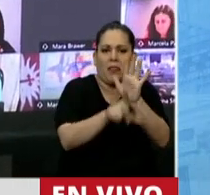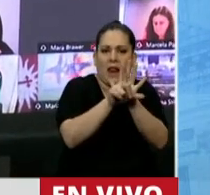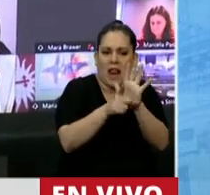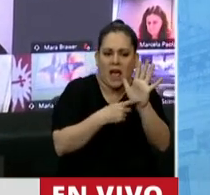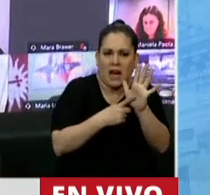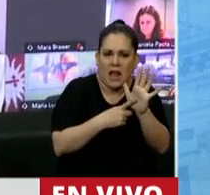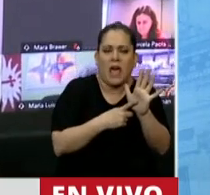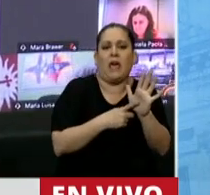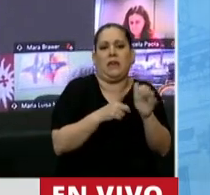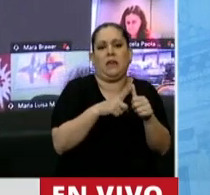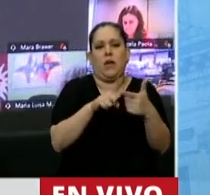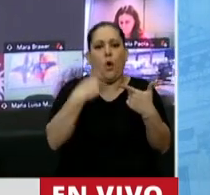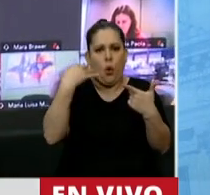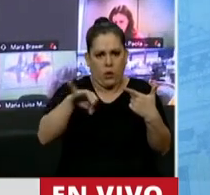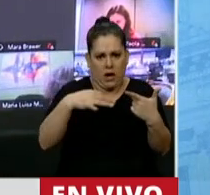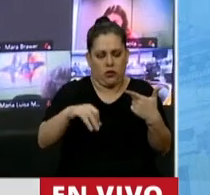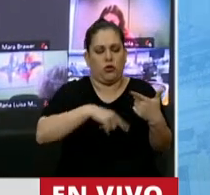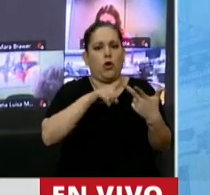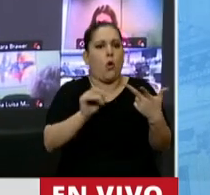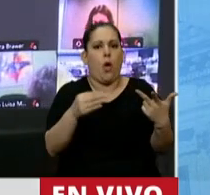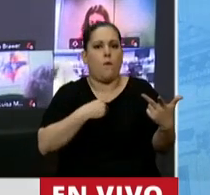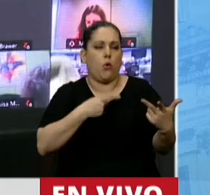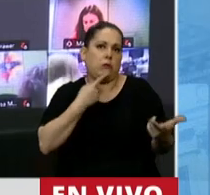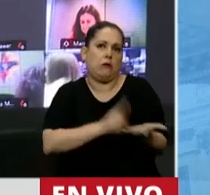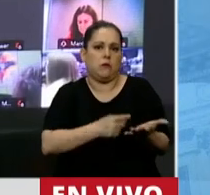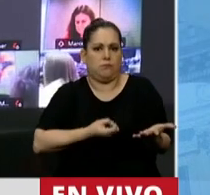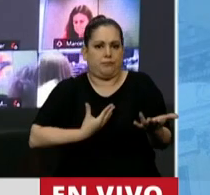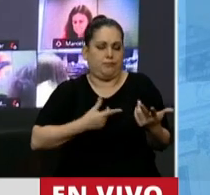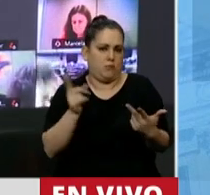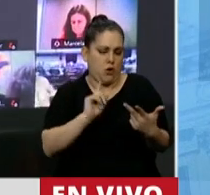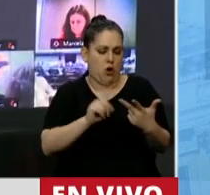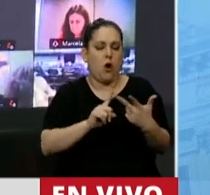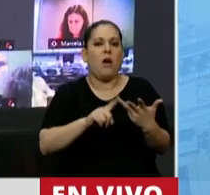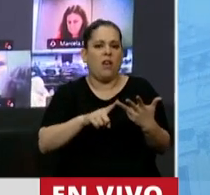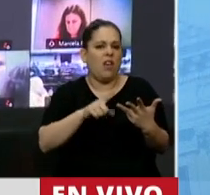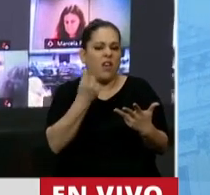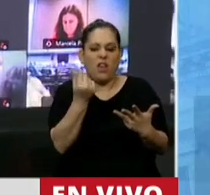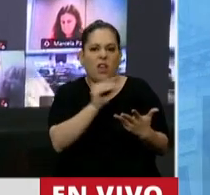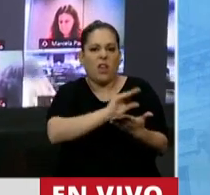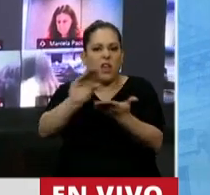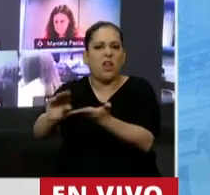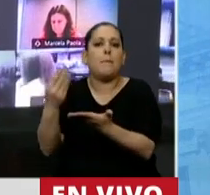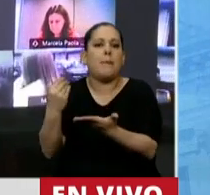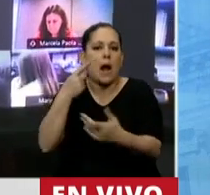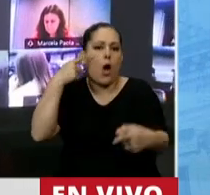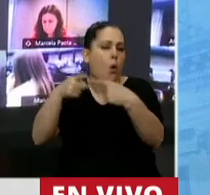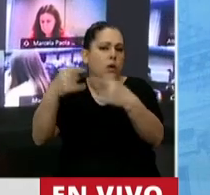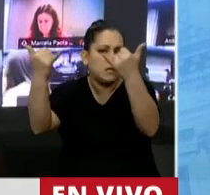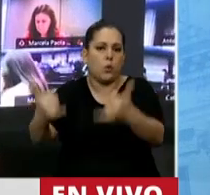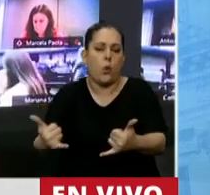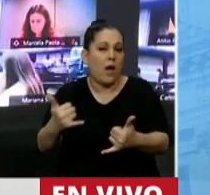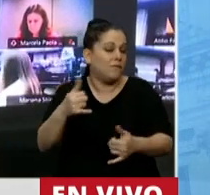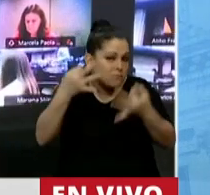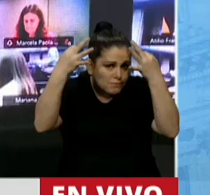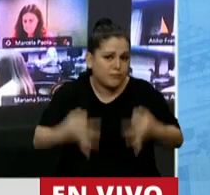es coactivo, obligatorio, no es voluntario y está destinado a un fin público. Es un impuesto. No le busquen la vuelta.